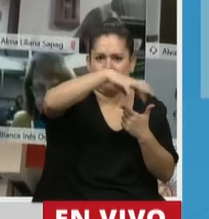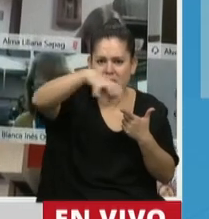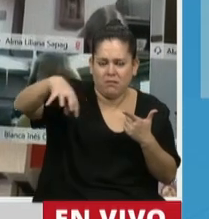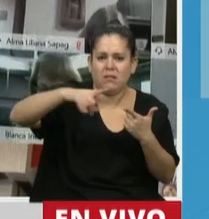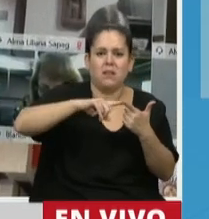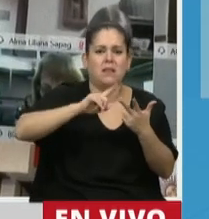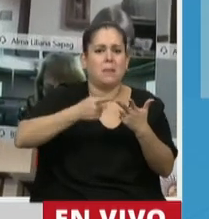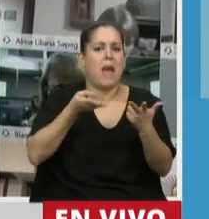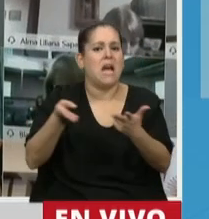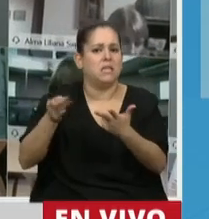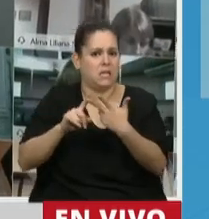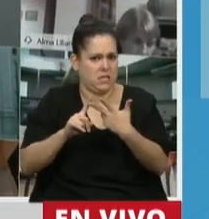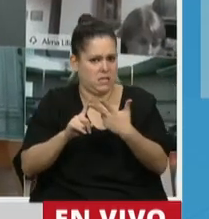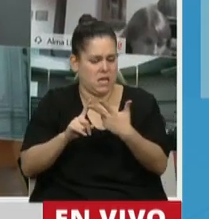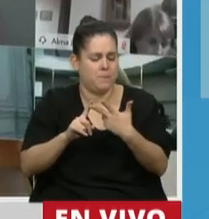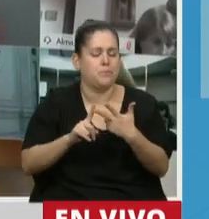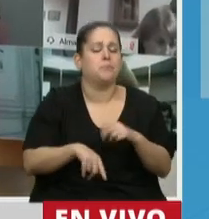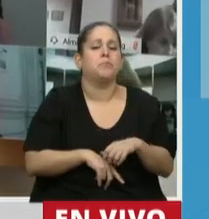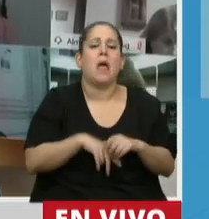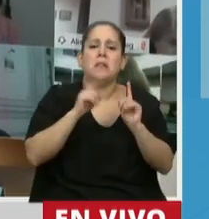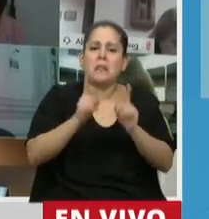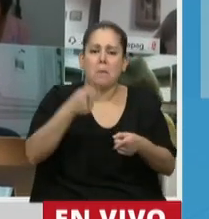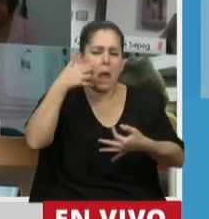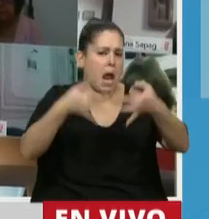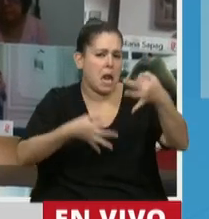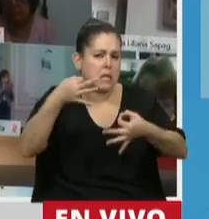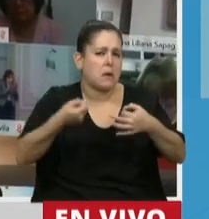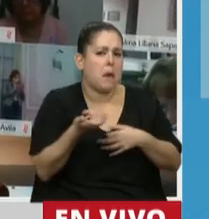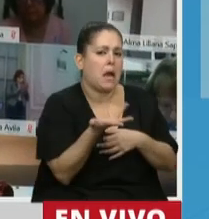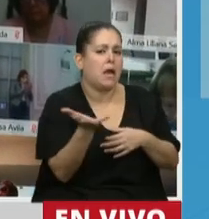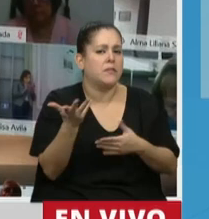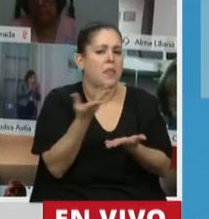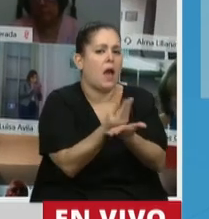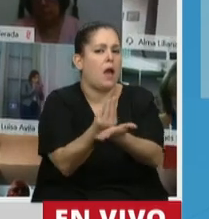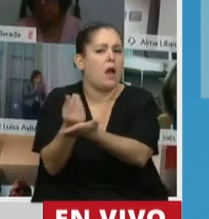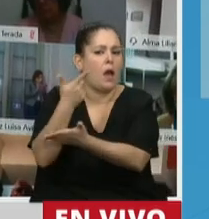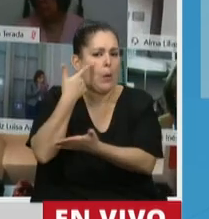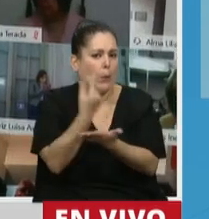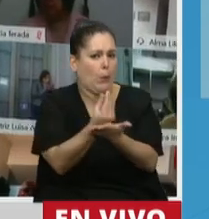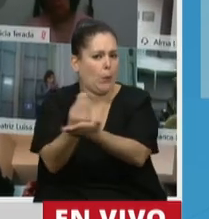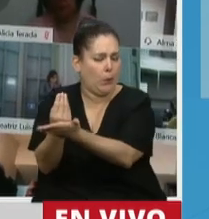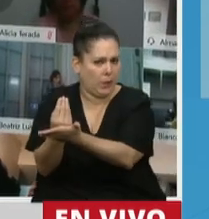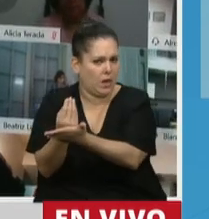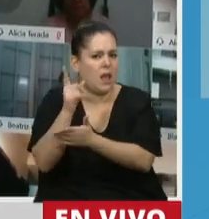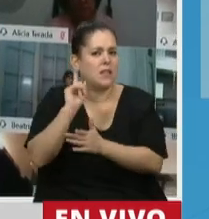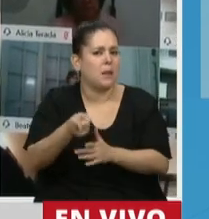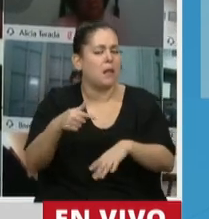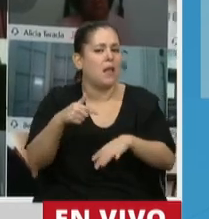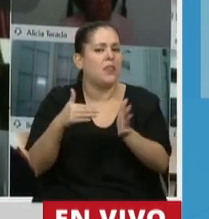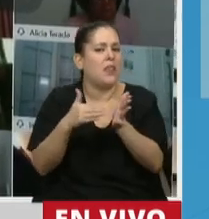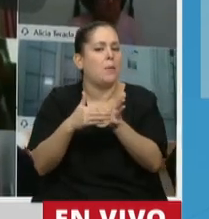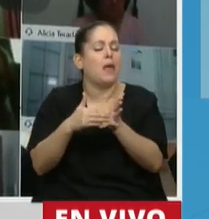lugar, analizaba los grupos de población susceptibles del uso de los servicios de teleasistencia, considerando la dimensión